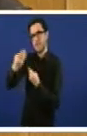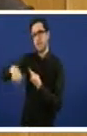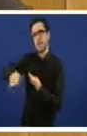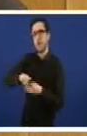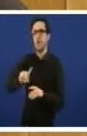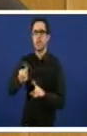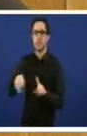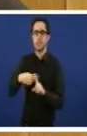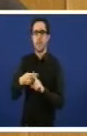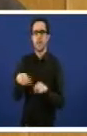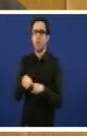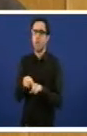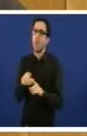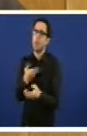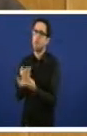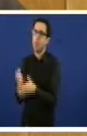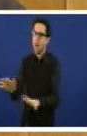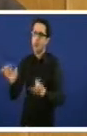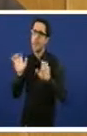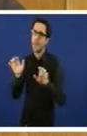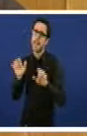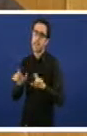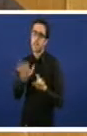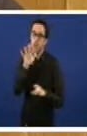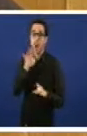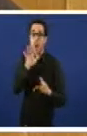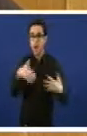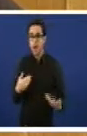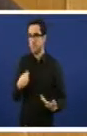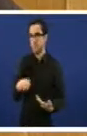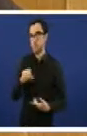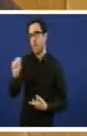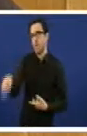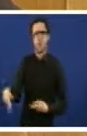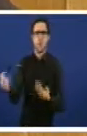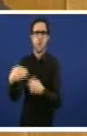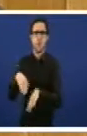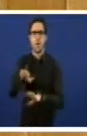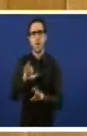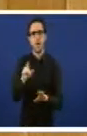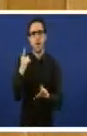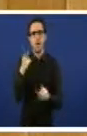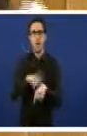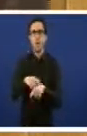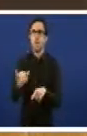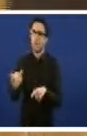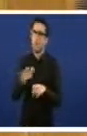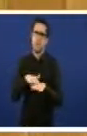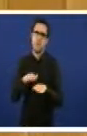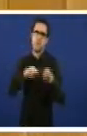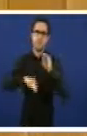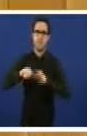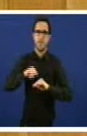aprendan porque nesta ocasión señorías non teñen vostedes a razón e señorías están a tempo de rectificar Moitas gracias